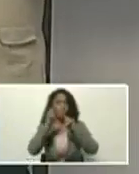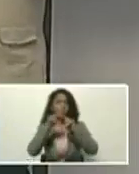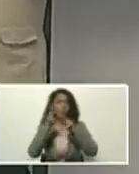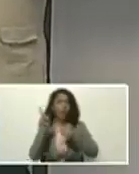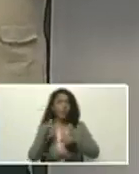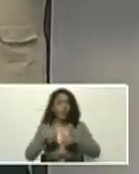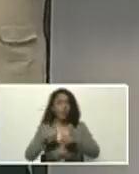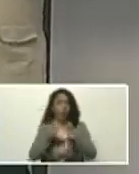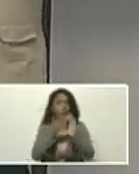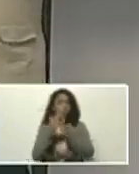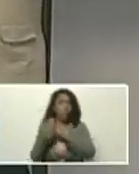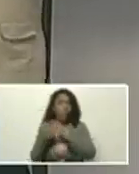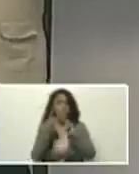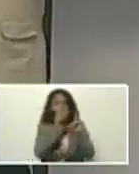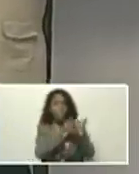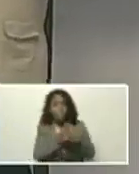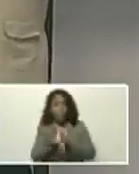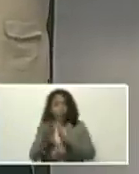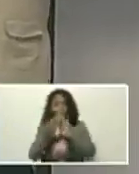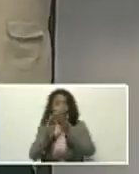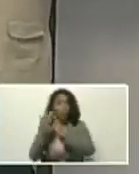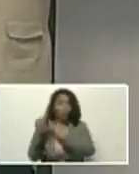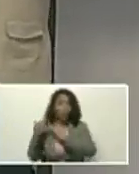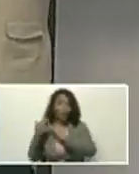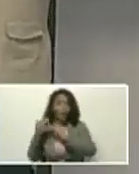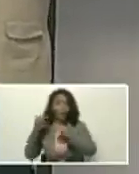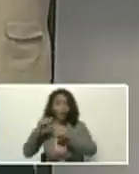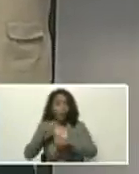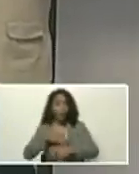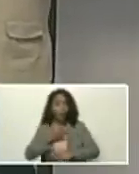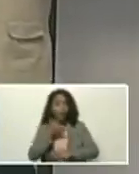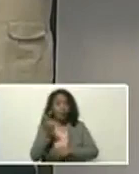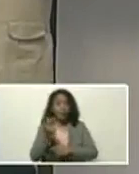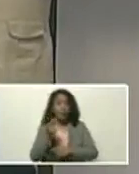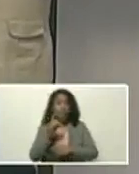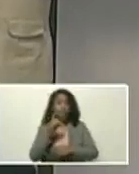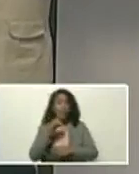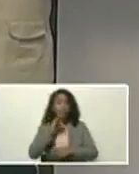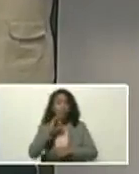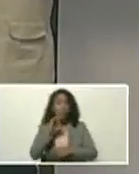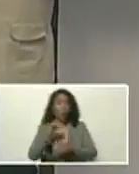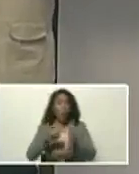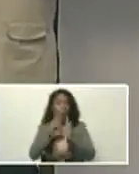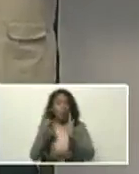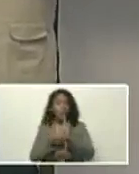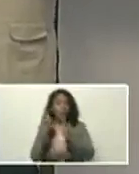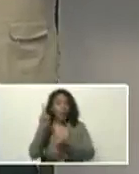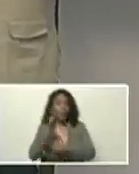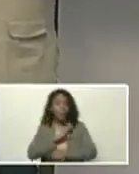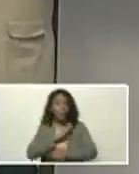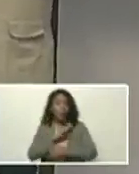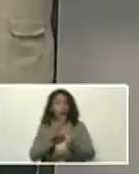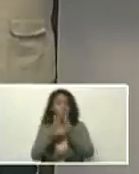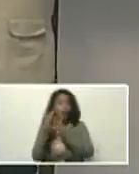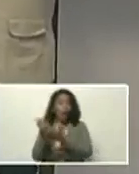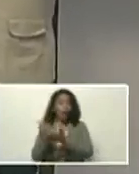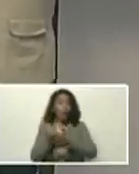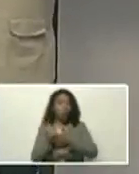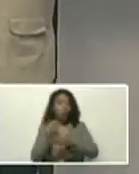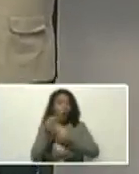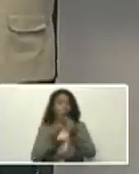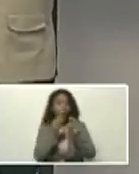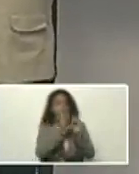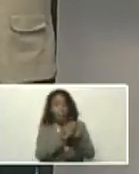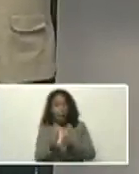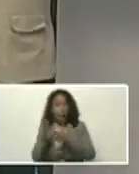comunitarios, de un plan de riesgo comunitario, para que puedan aportar, datos concretos, y precisos, desde sus comunidades, para que nos ayude, a alimentar, planes